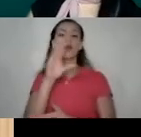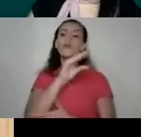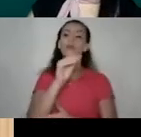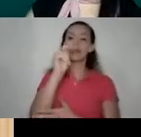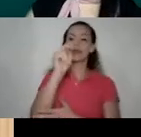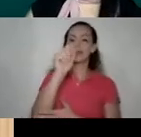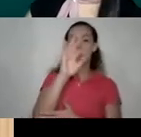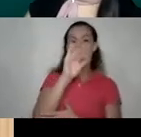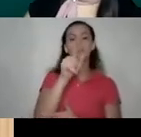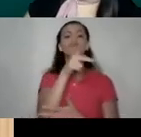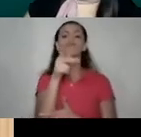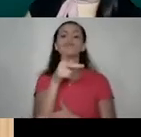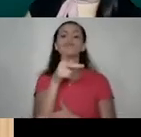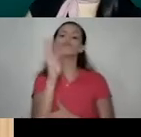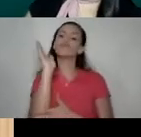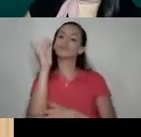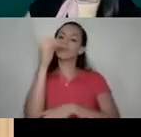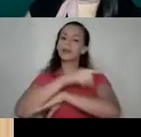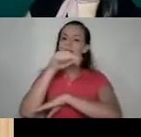estarán facilitando el tema de esta noche.